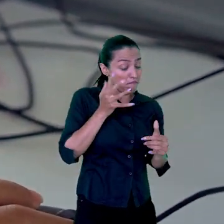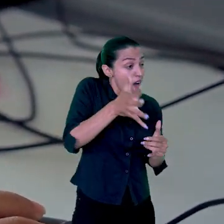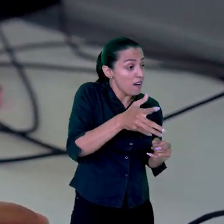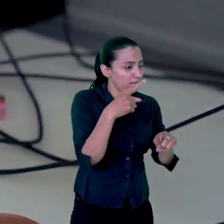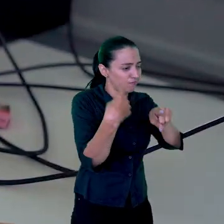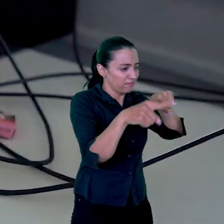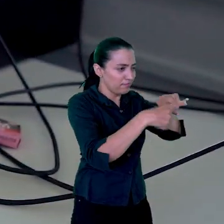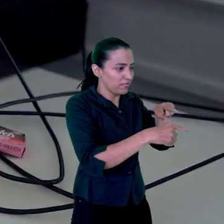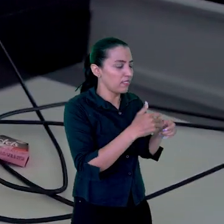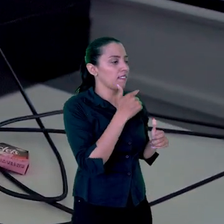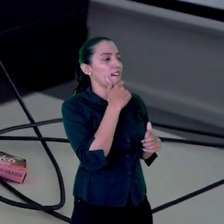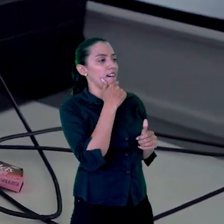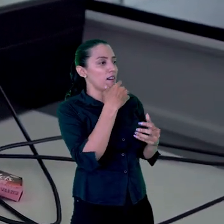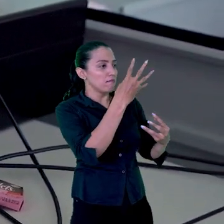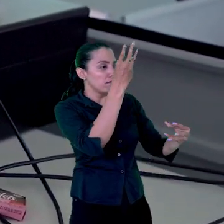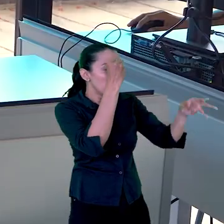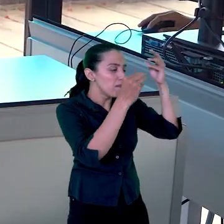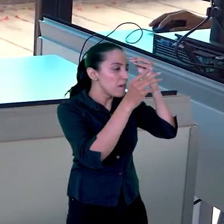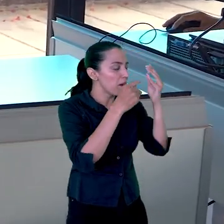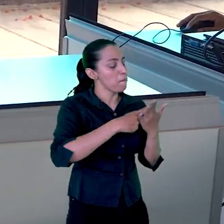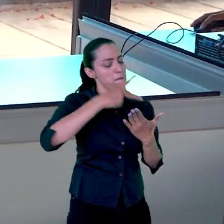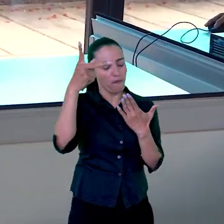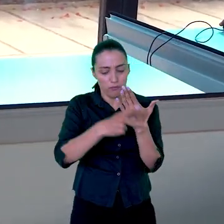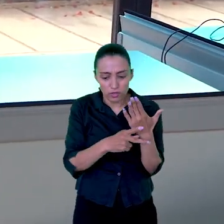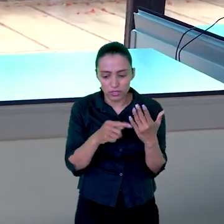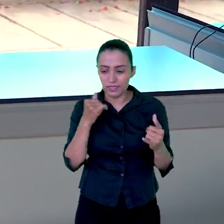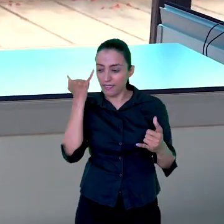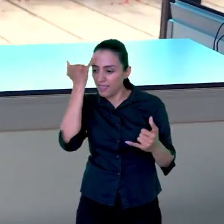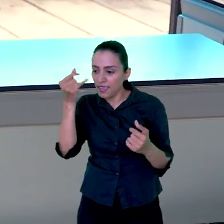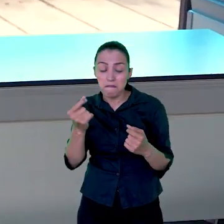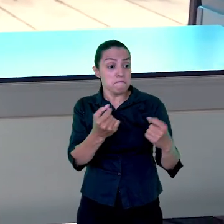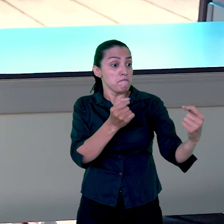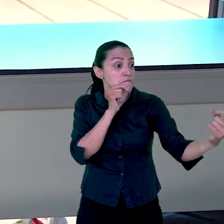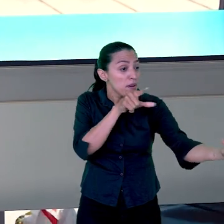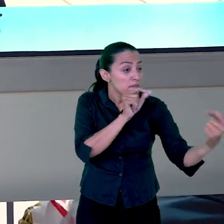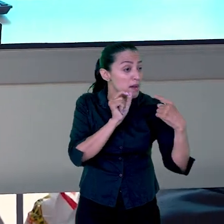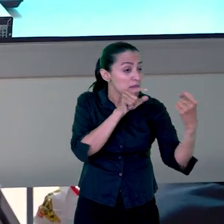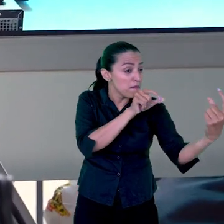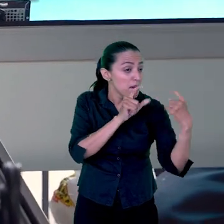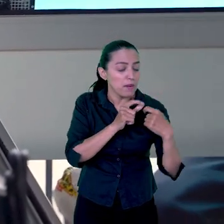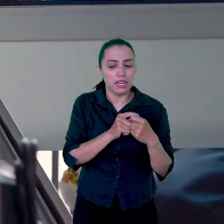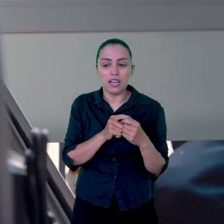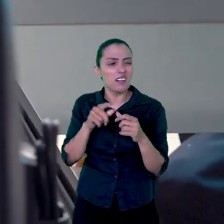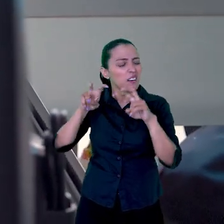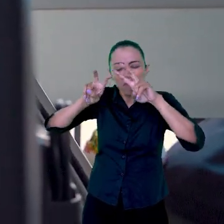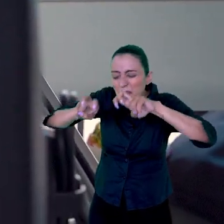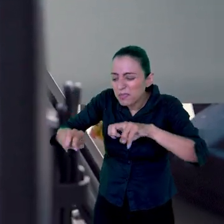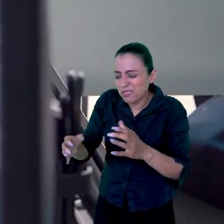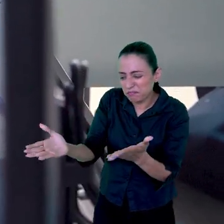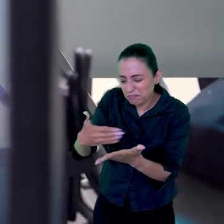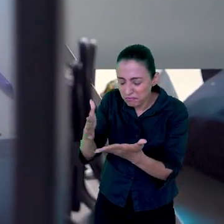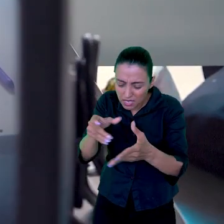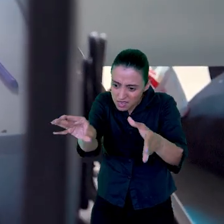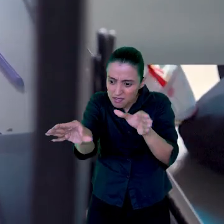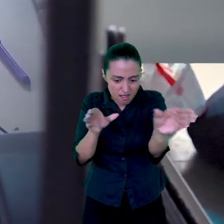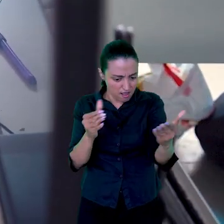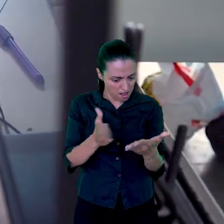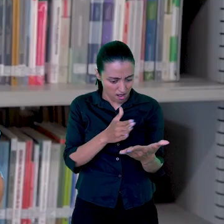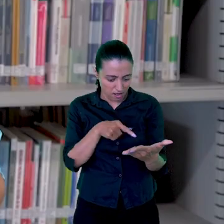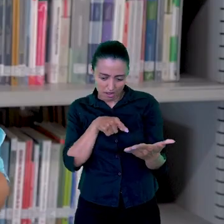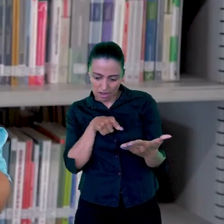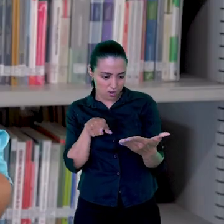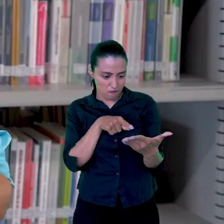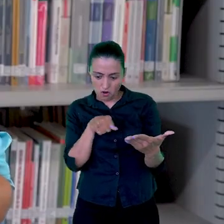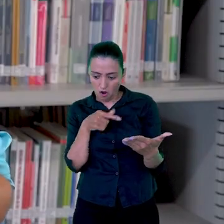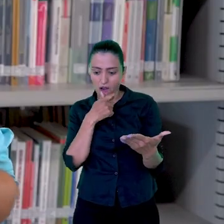basada en proyectos, en basada en preguntas, en basadas de casos de estudios nos han mostrado cómo los procesos de co